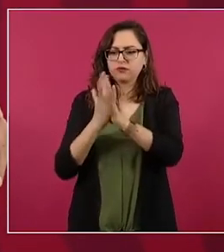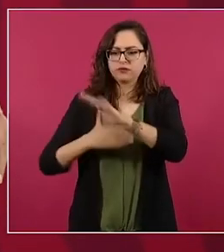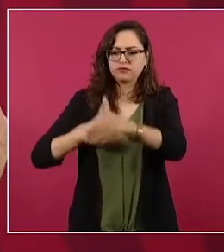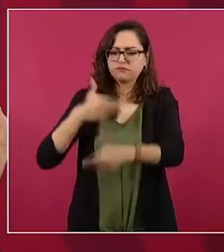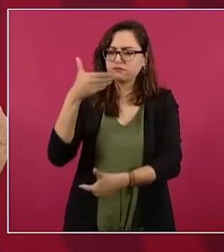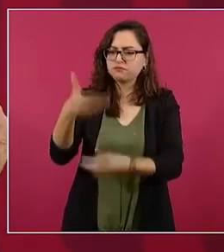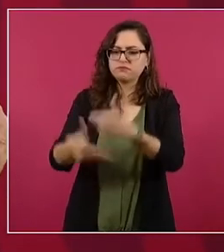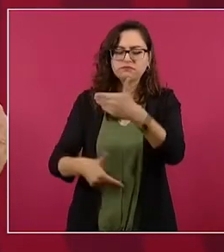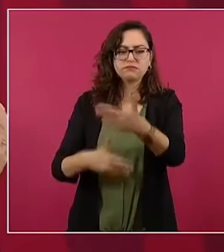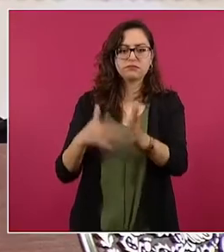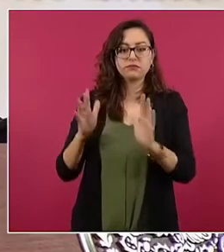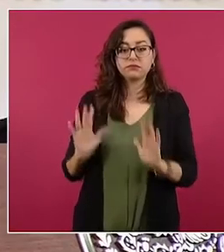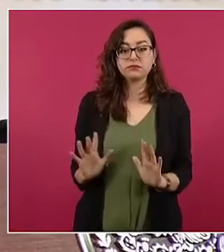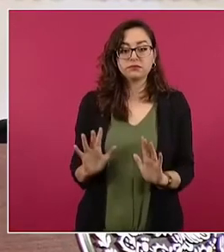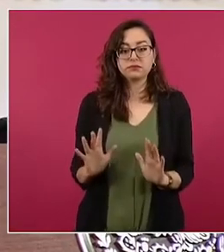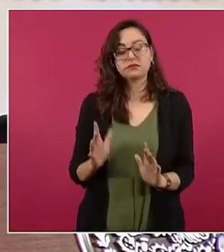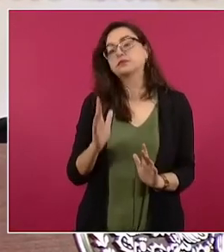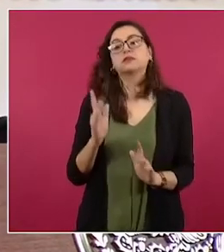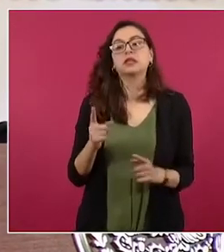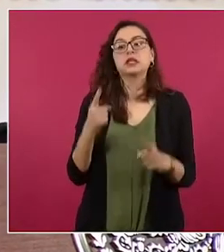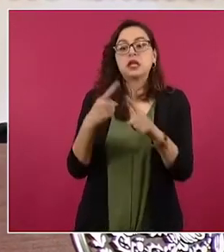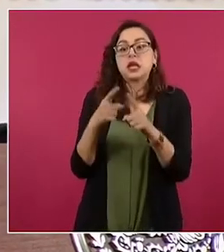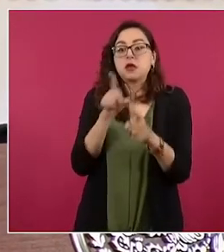quienes son ya no hay tapados